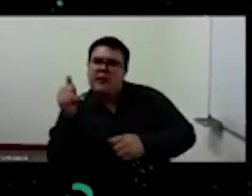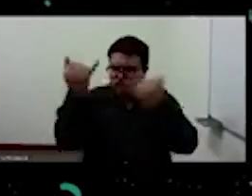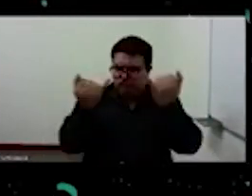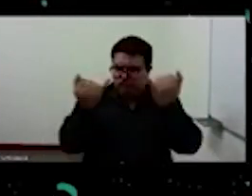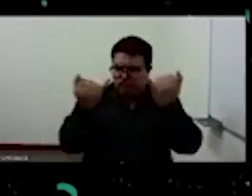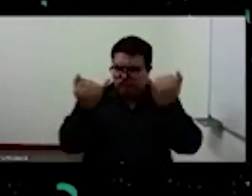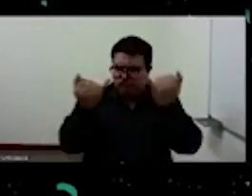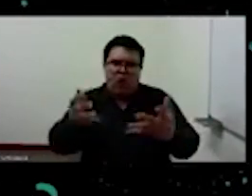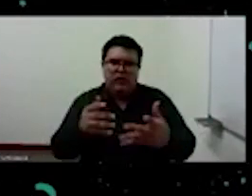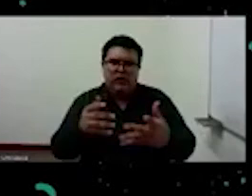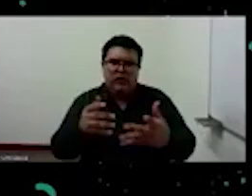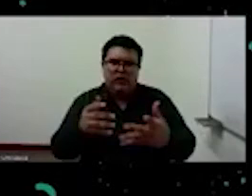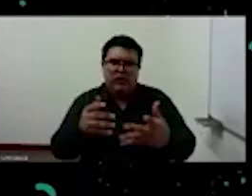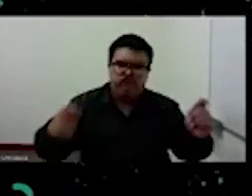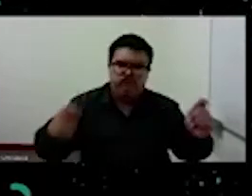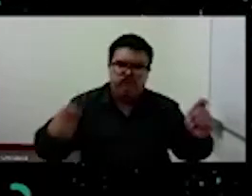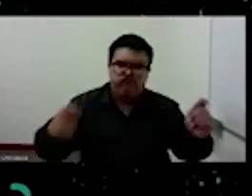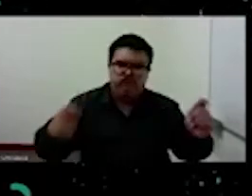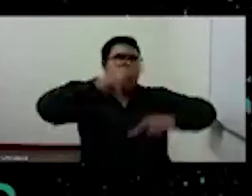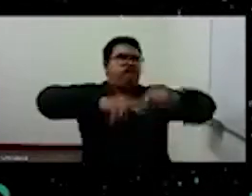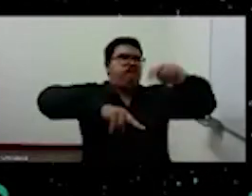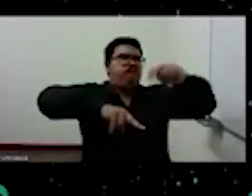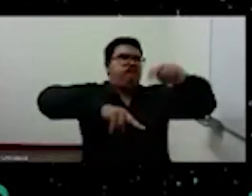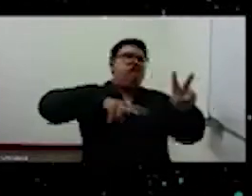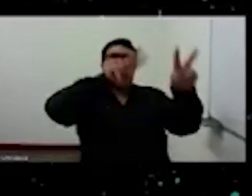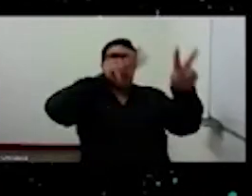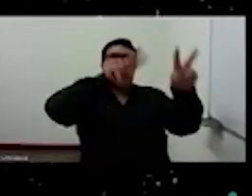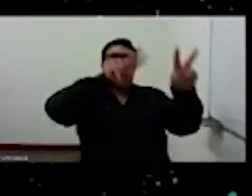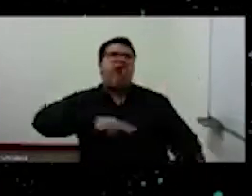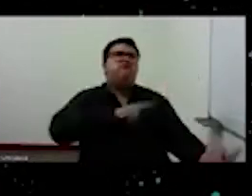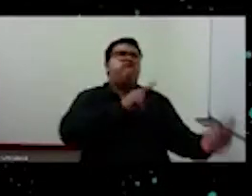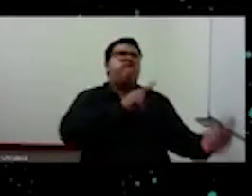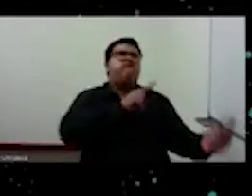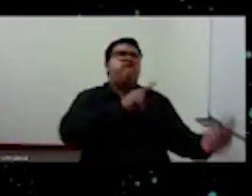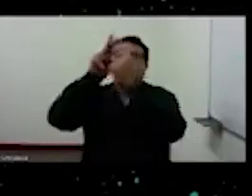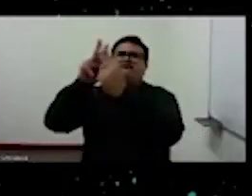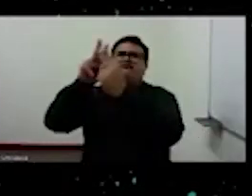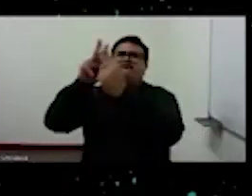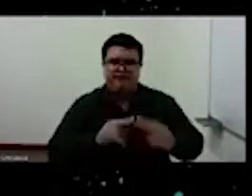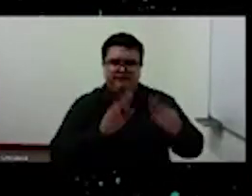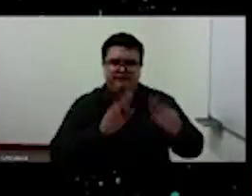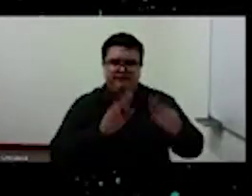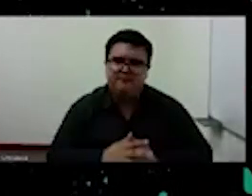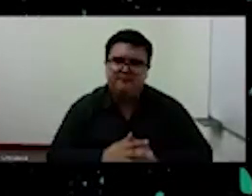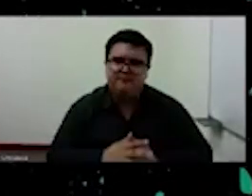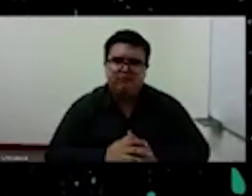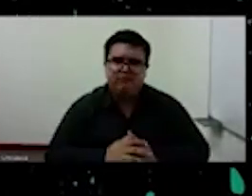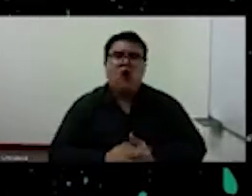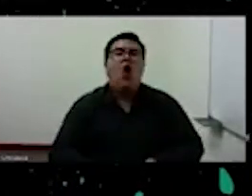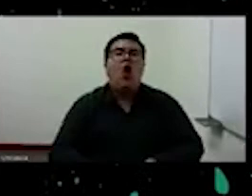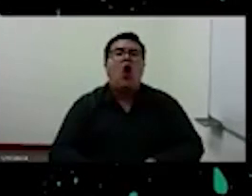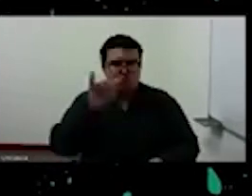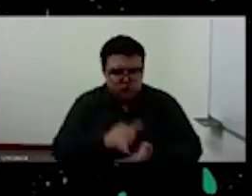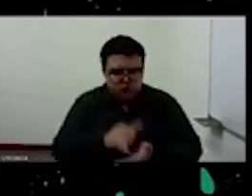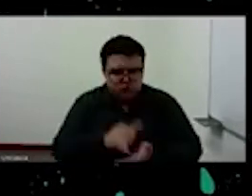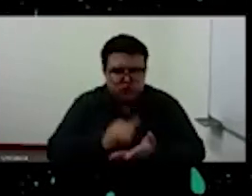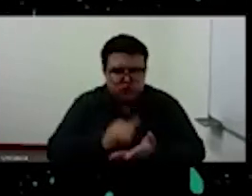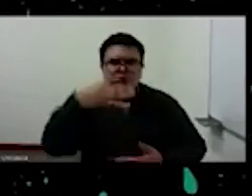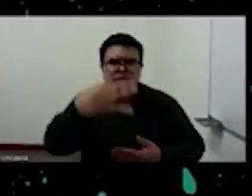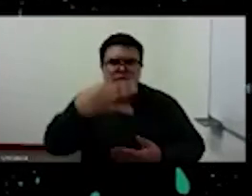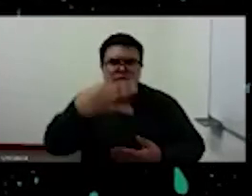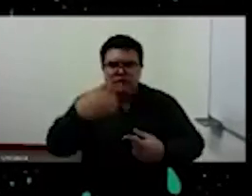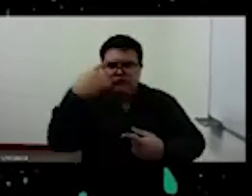que el hombre puede conocer. En el siglo